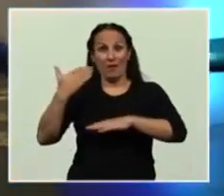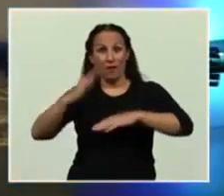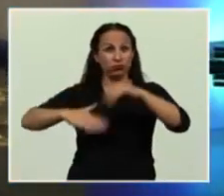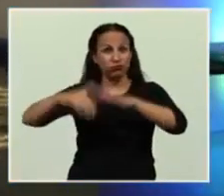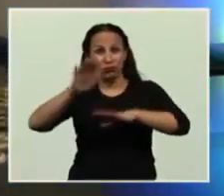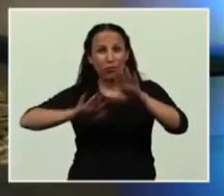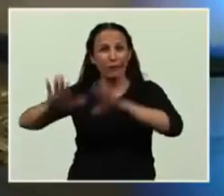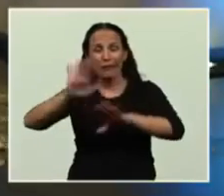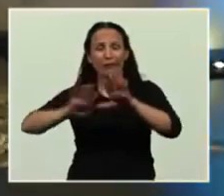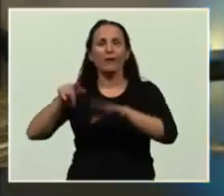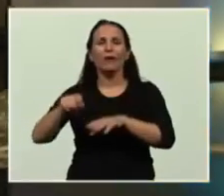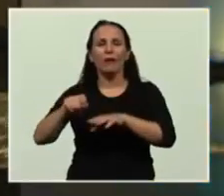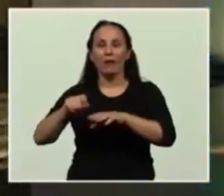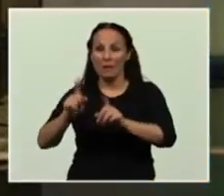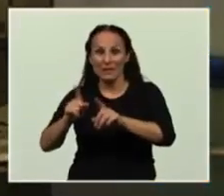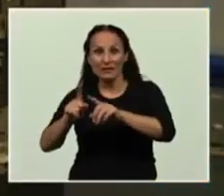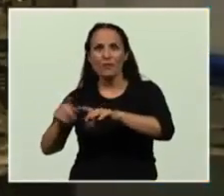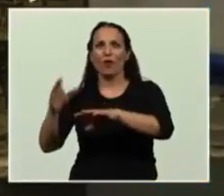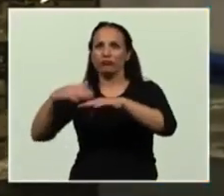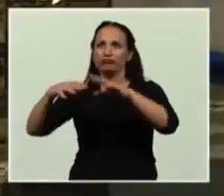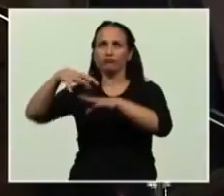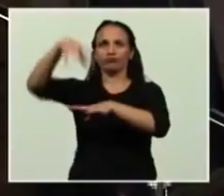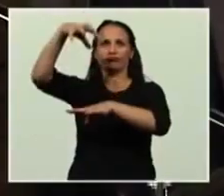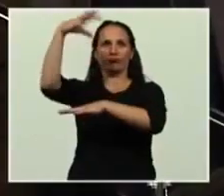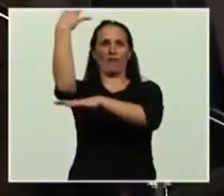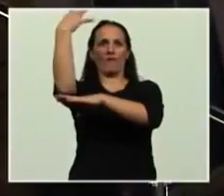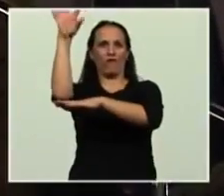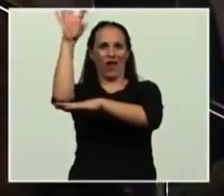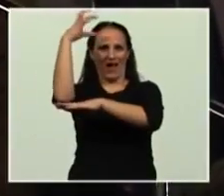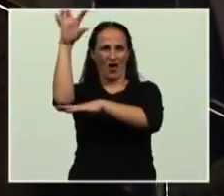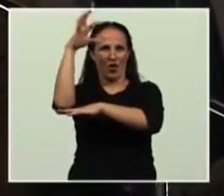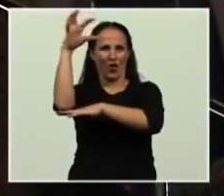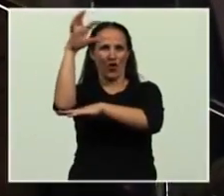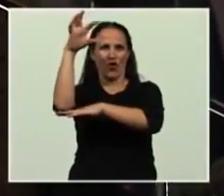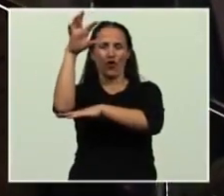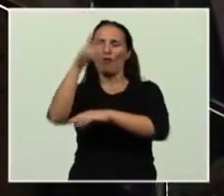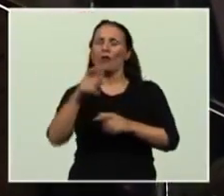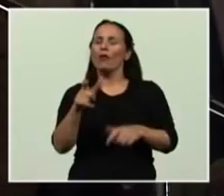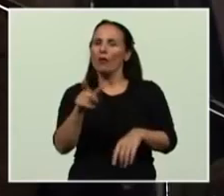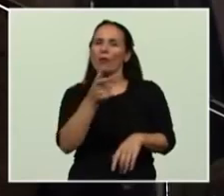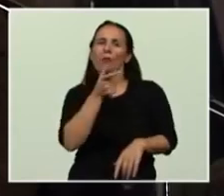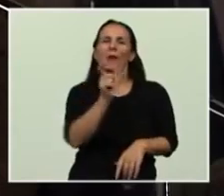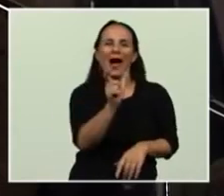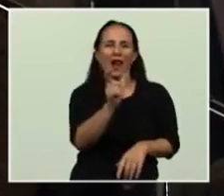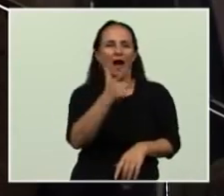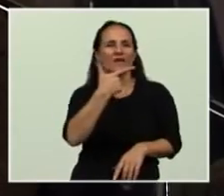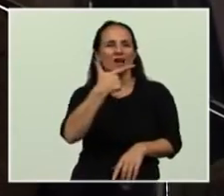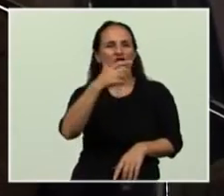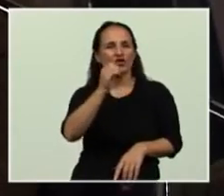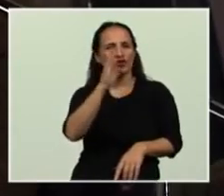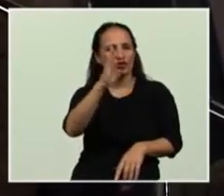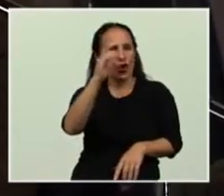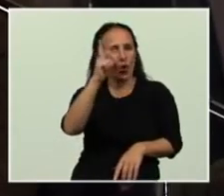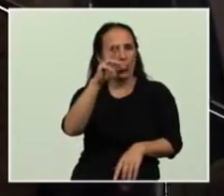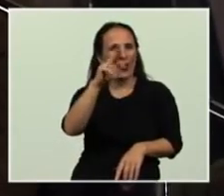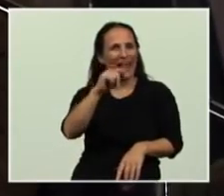se construyó un faro donde la palabra soberanía la luz va